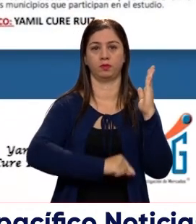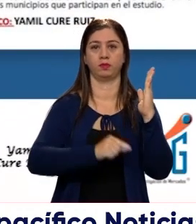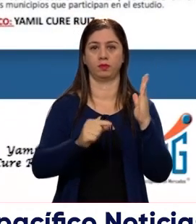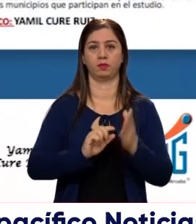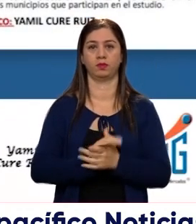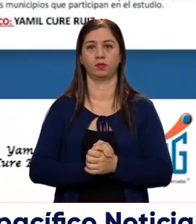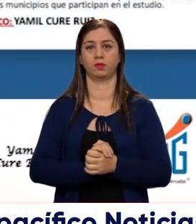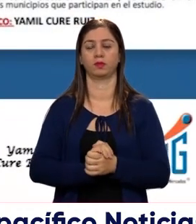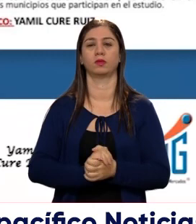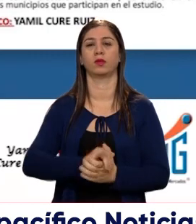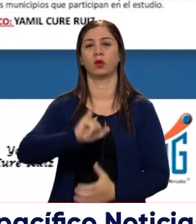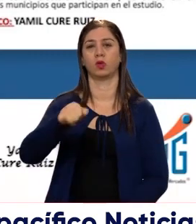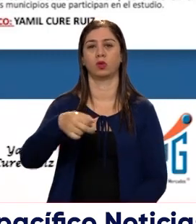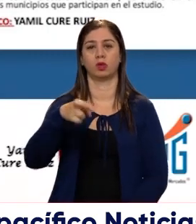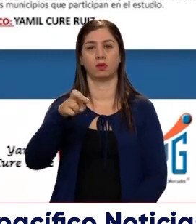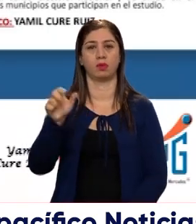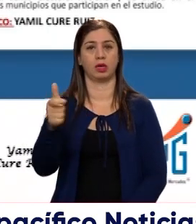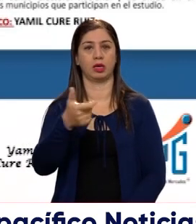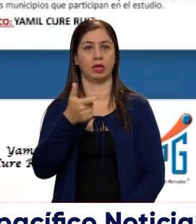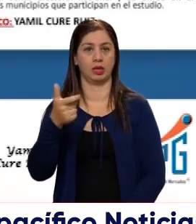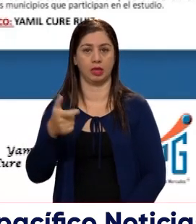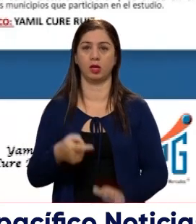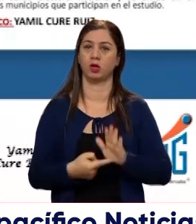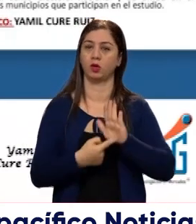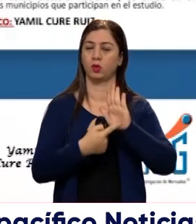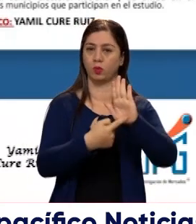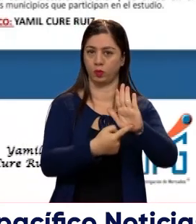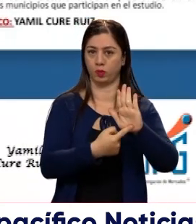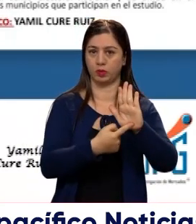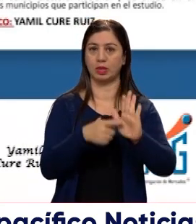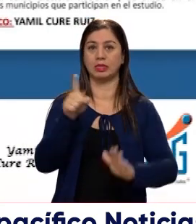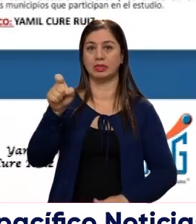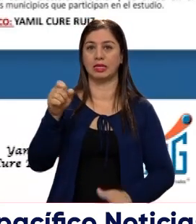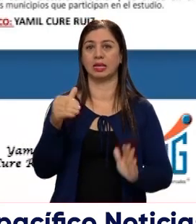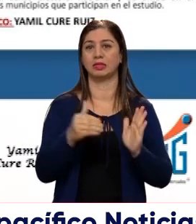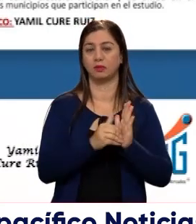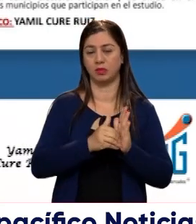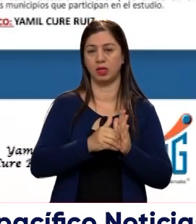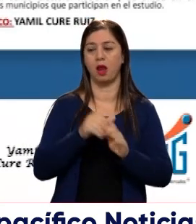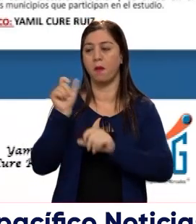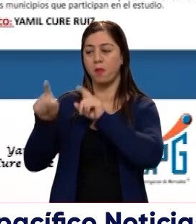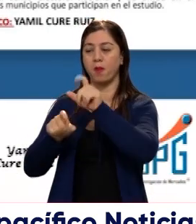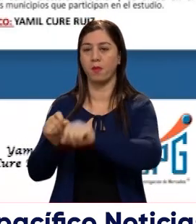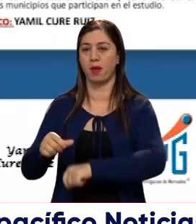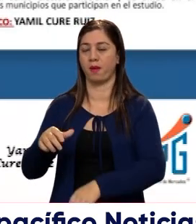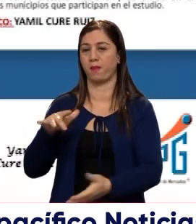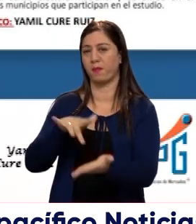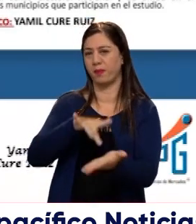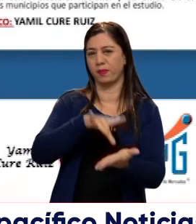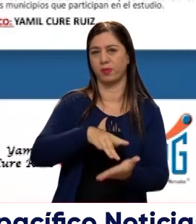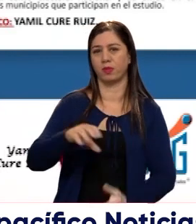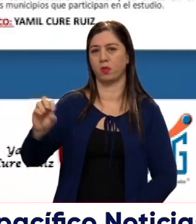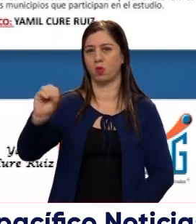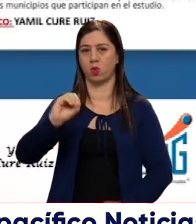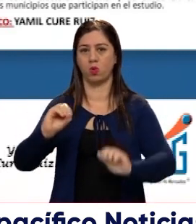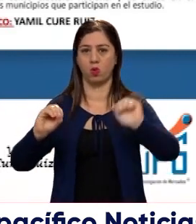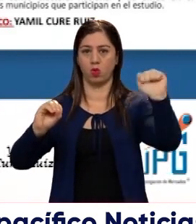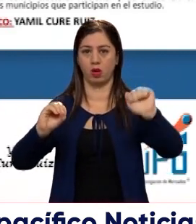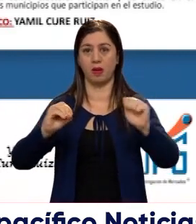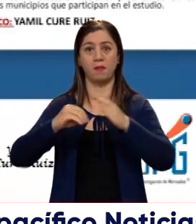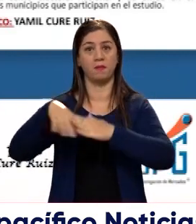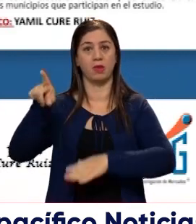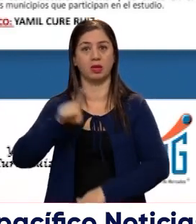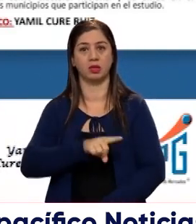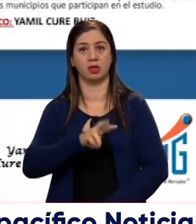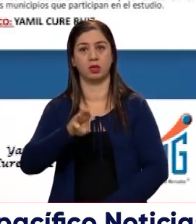Encuestadoras, Yamil Cure, y JPG, con una muestra de, como les decíamos, 6 mil encuestas presenciales, a hombres y mujeres, mayores de 18